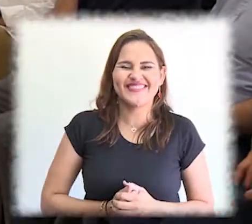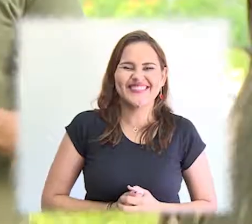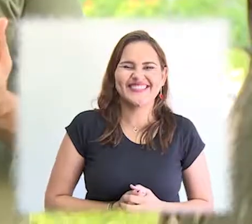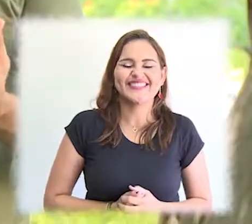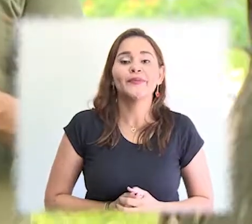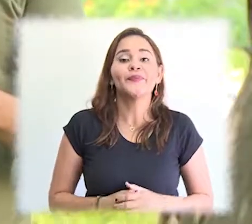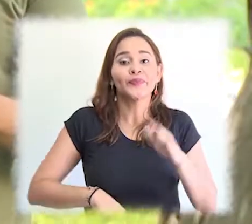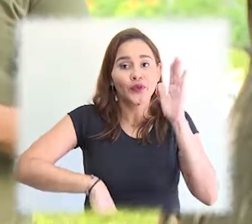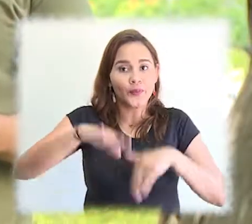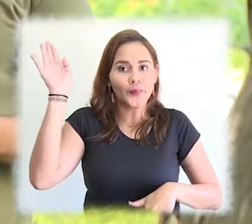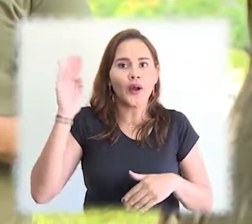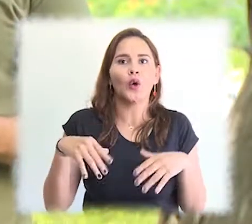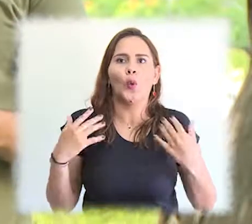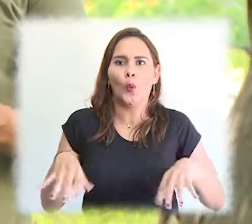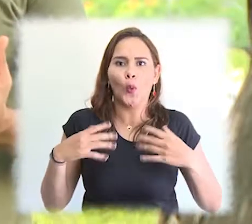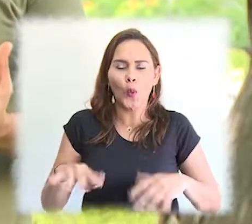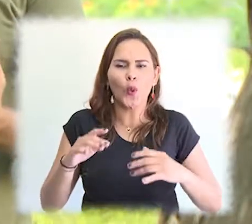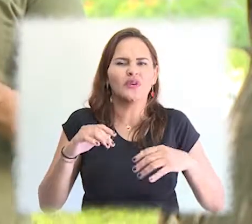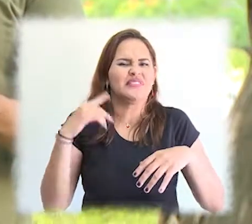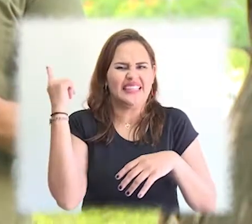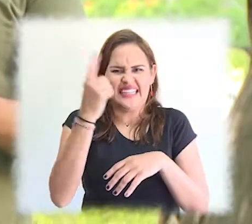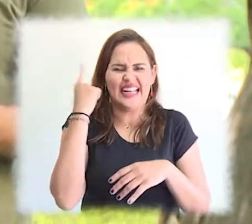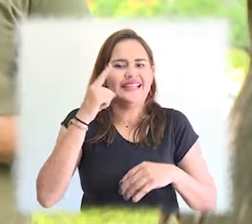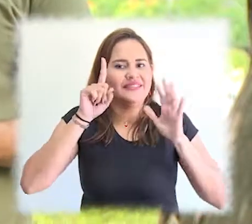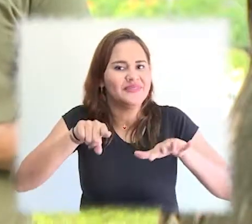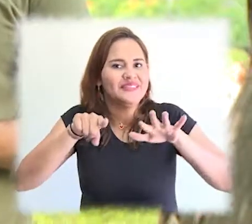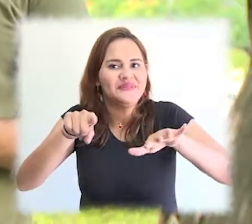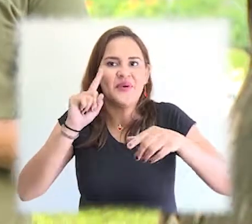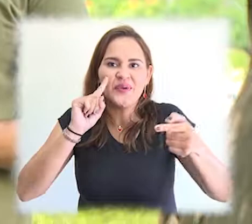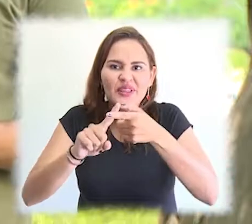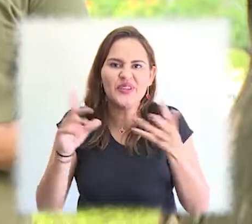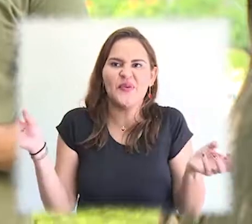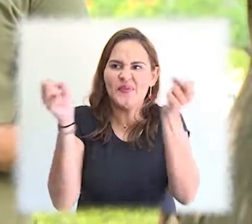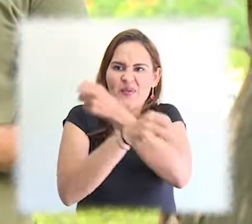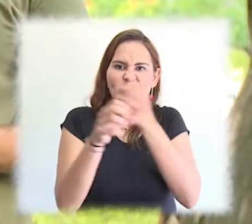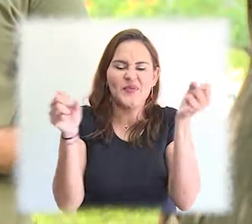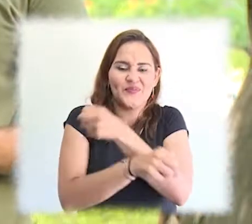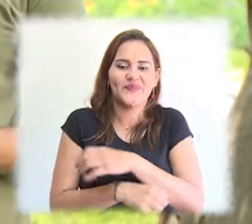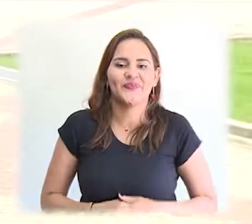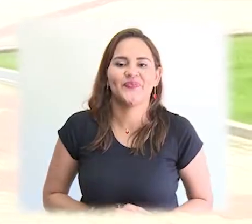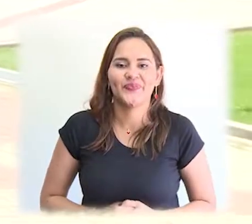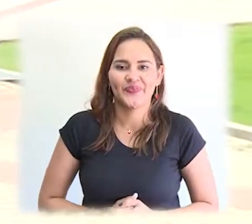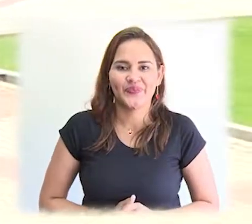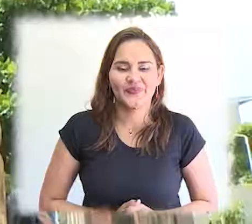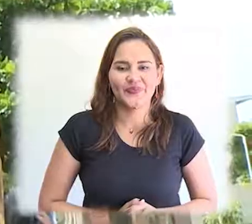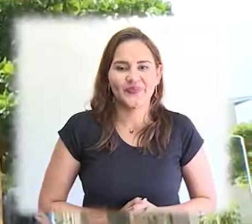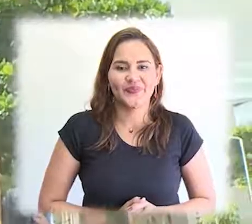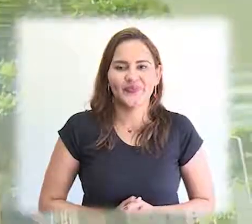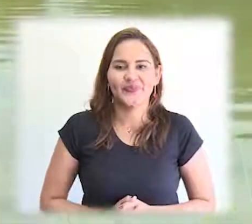La movilidad entrante se fortalece semestre a semestre en la Universidad del Magdalena